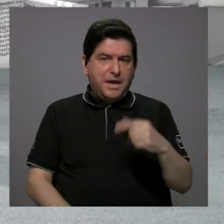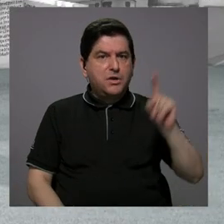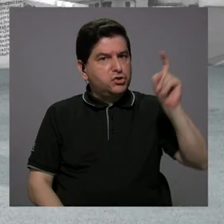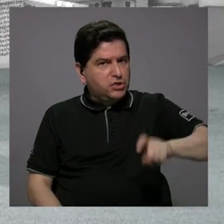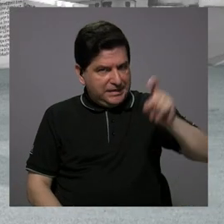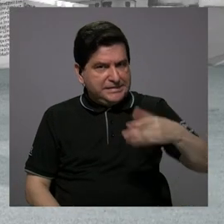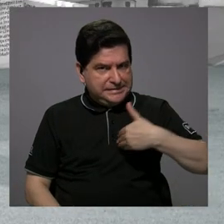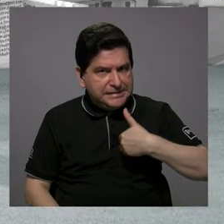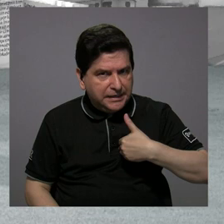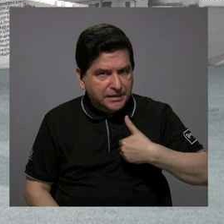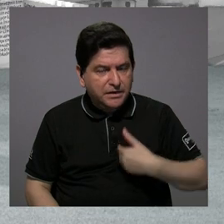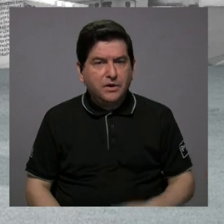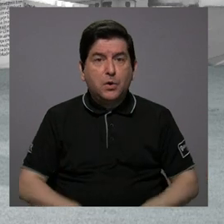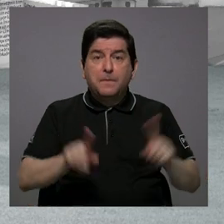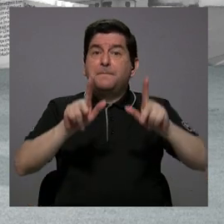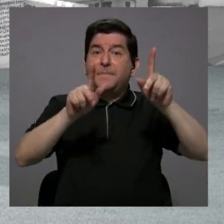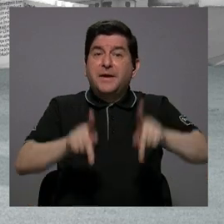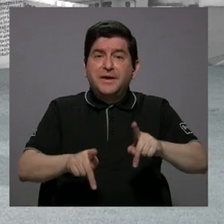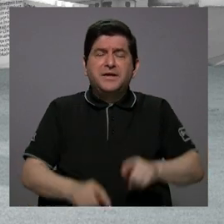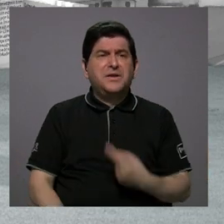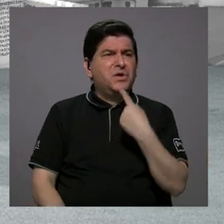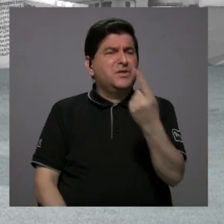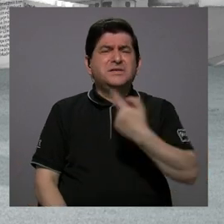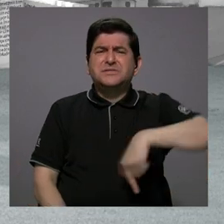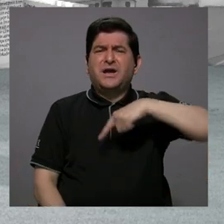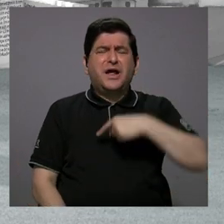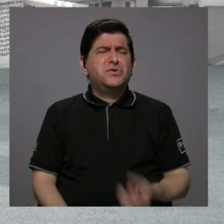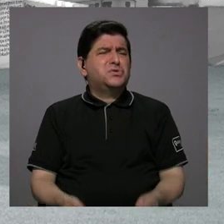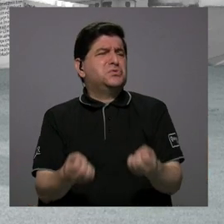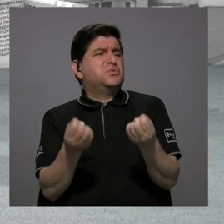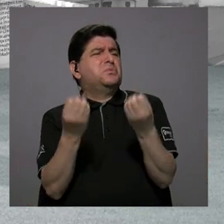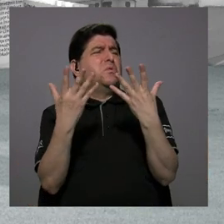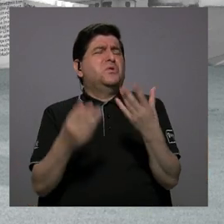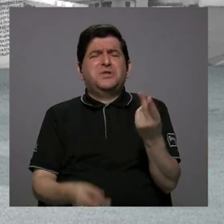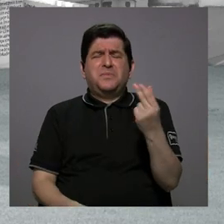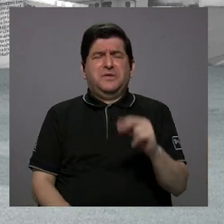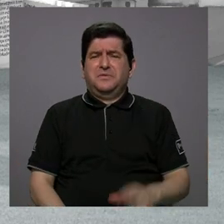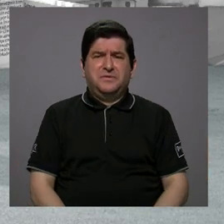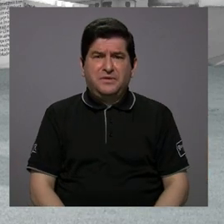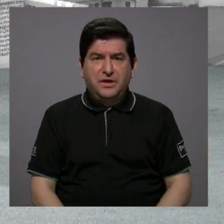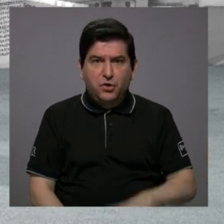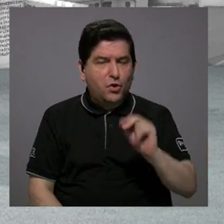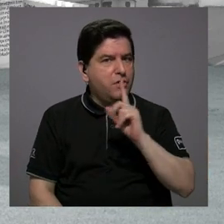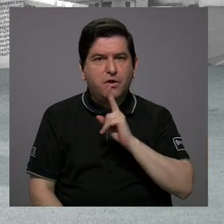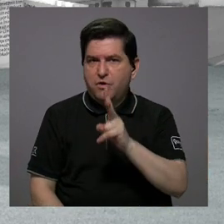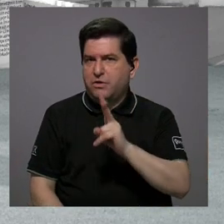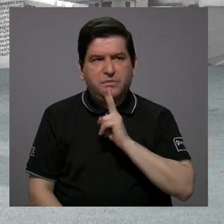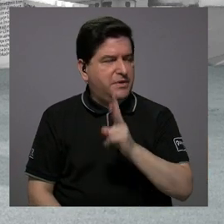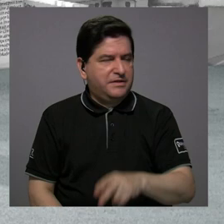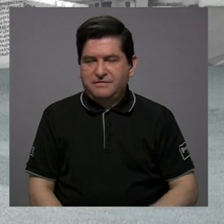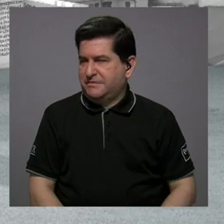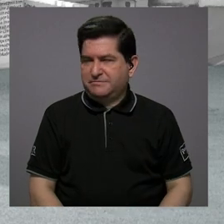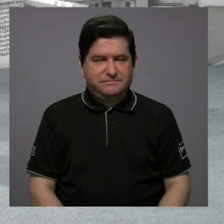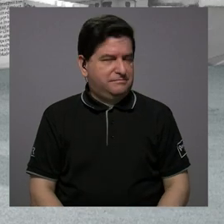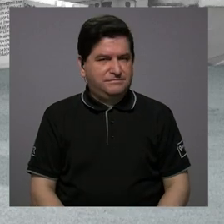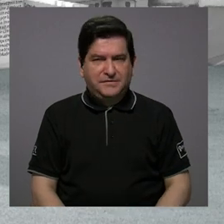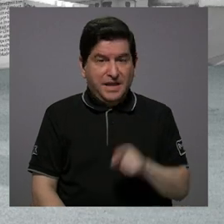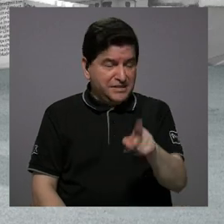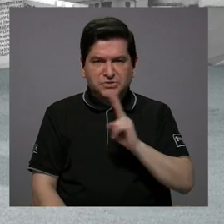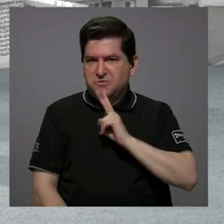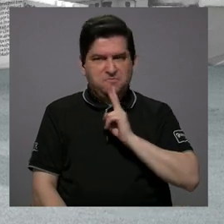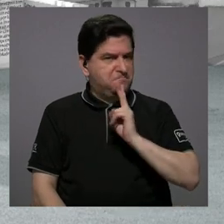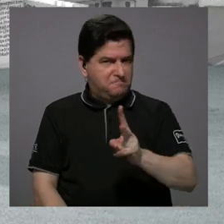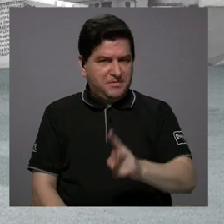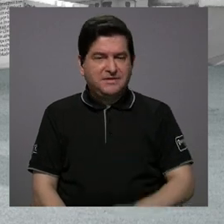que tendríamos que tener. Aunque alguna gente pregona que tenemos mucha más plata de la que deberíamos tener. Cosa que no es cierta, cosa que no es cierta, cosa que no es